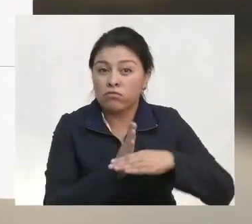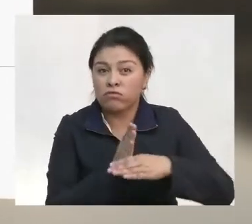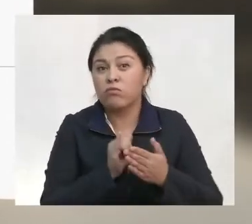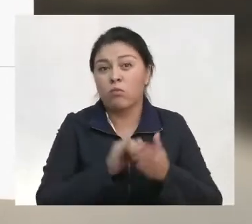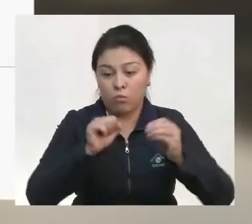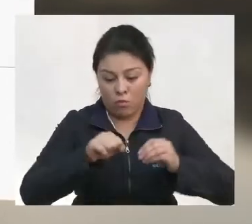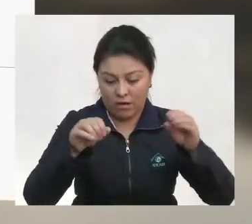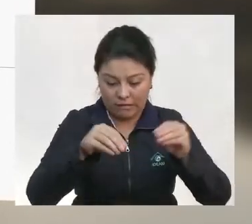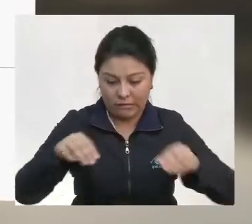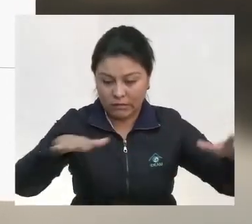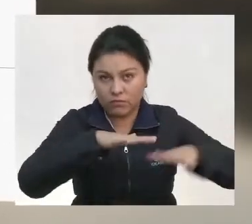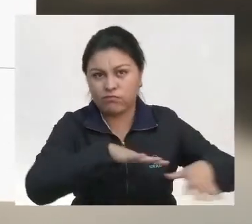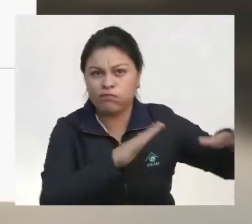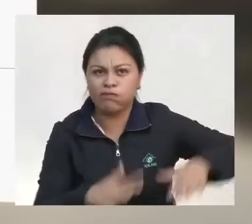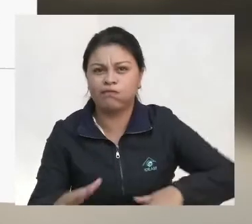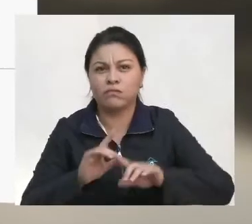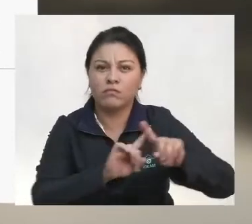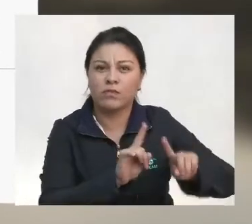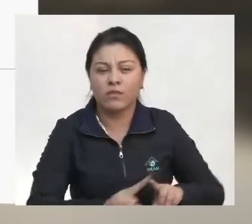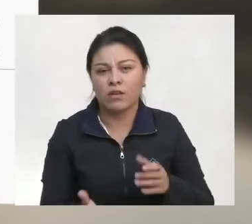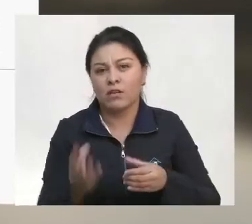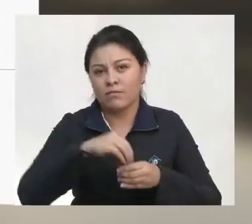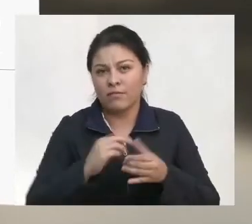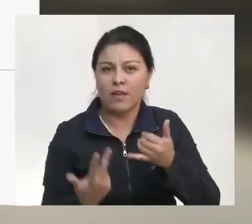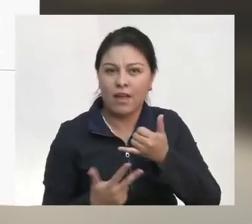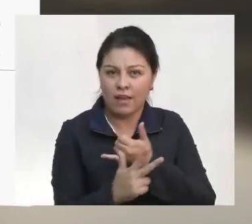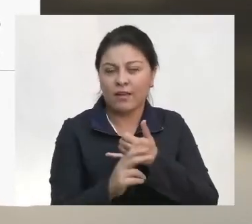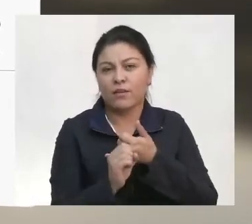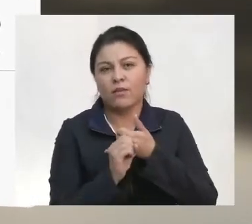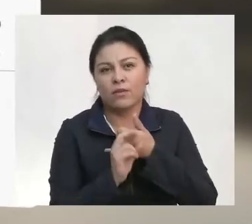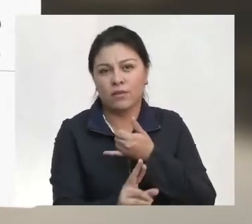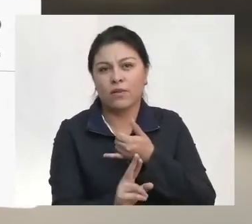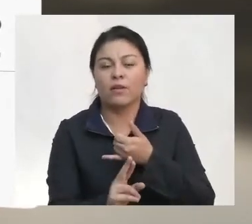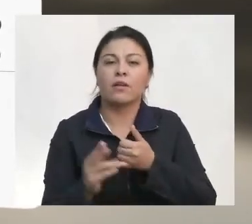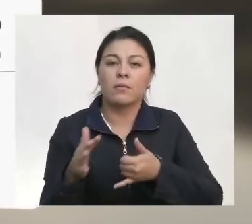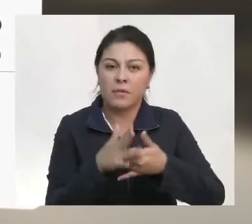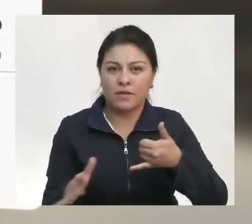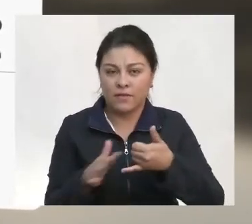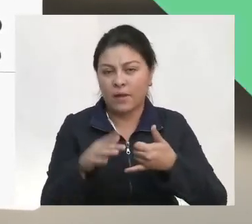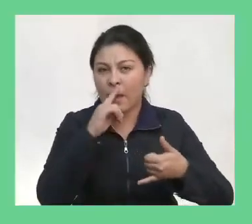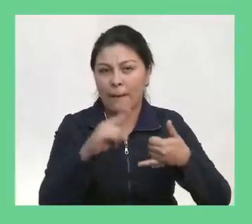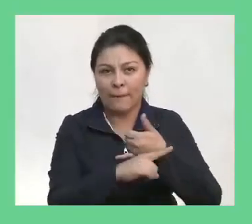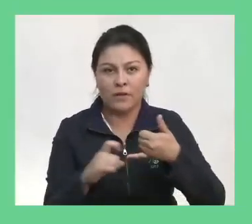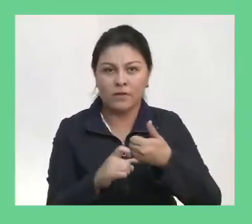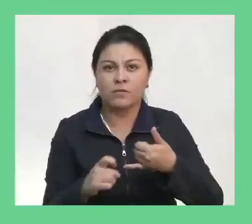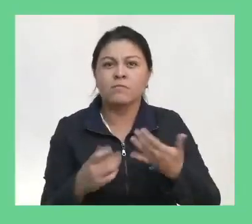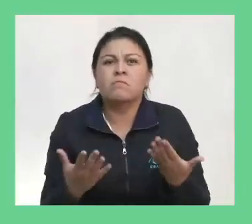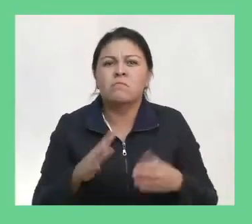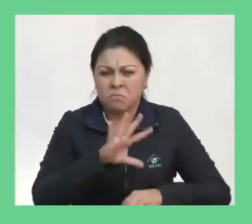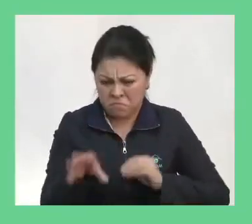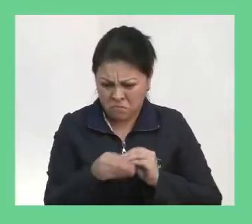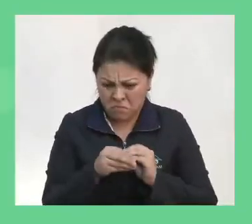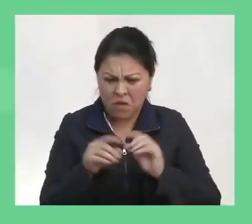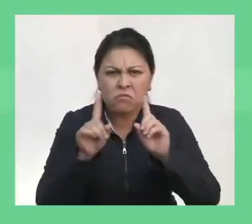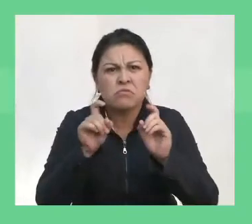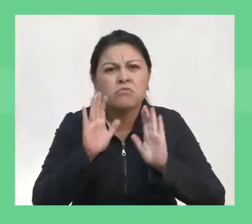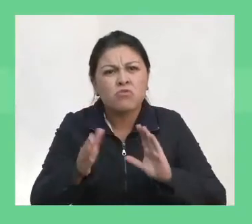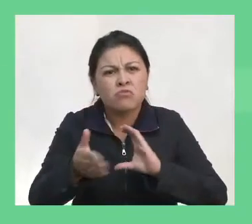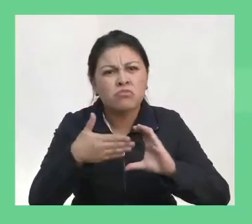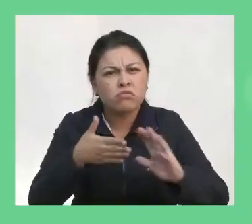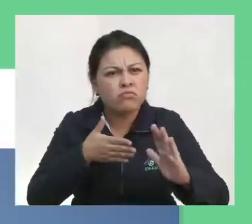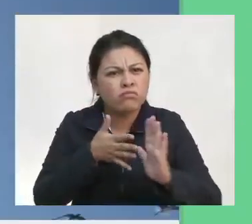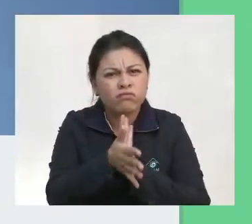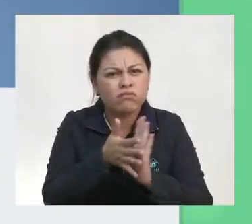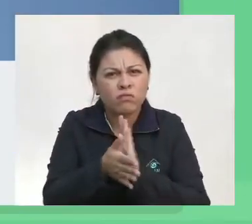deslizamientos de tierra en municipios de las regiones andina, orinoquía, pacífica y amazónica. Para mayor información sobre el pronóstico del